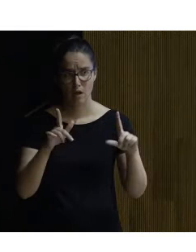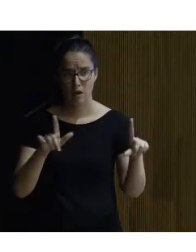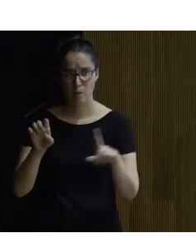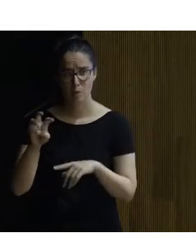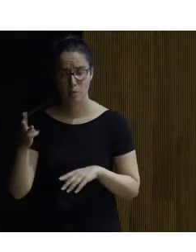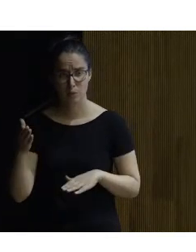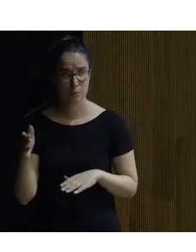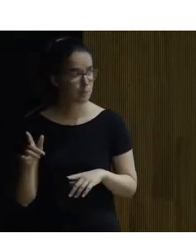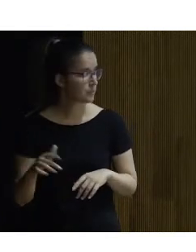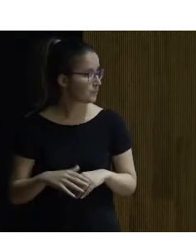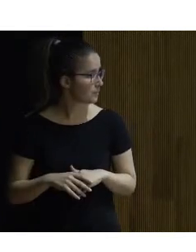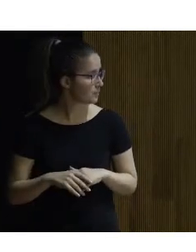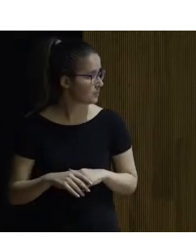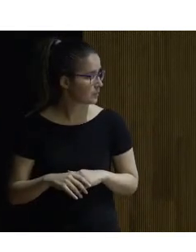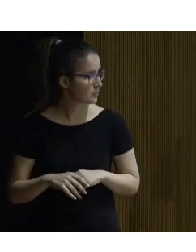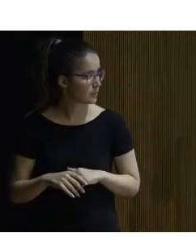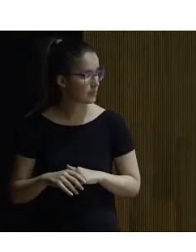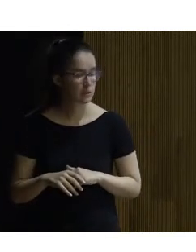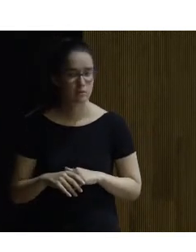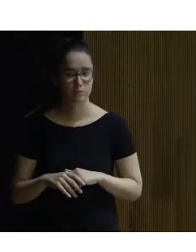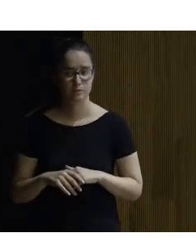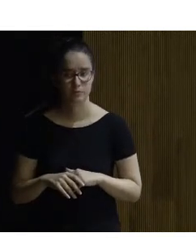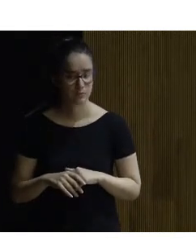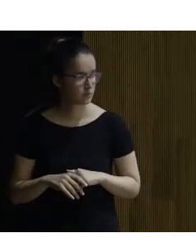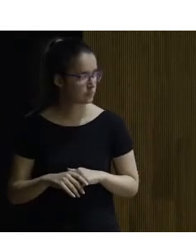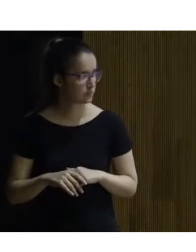esta verdad esta de aquí puede ser a ver